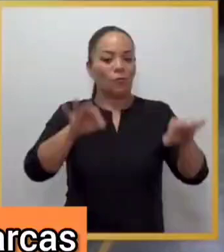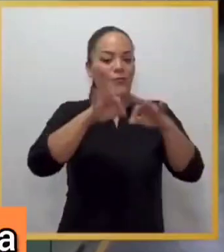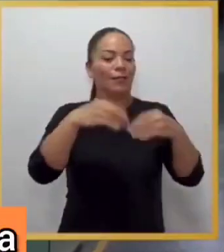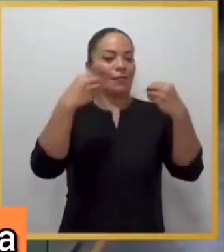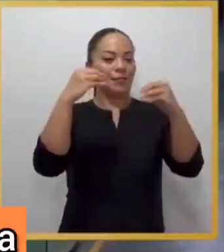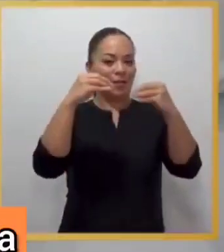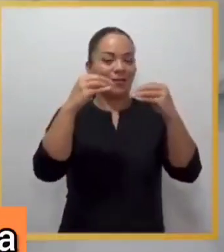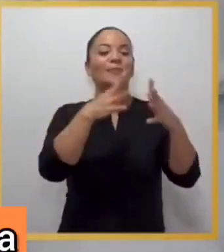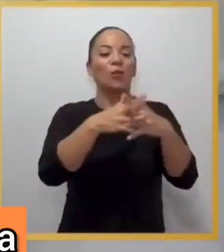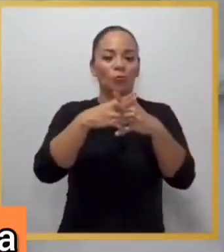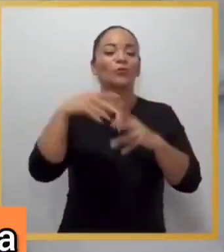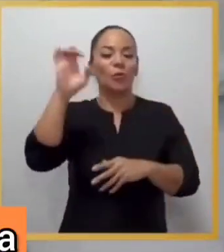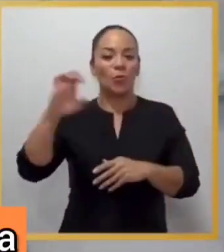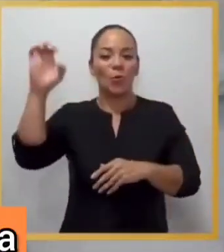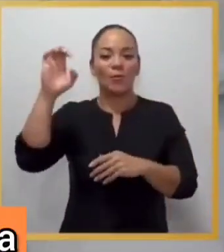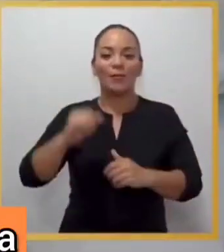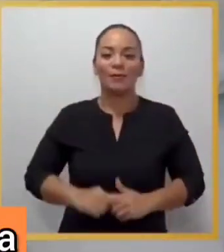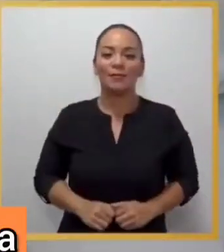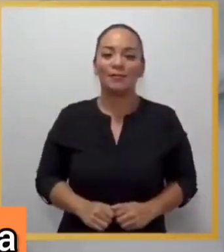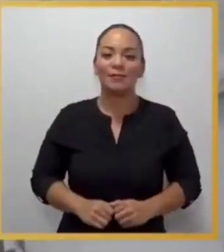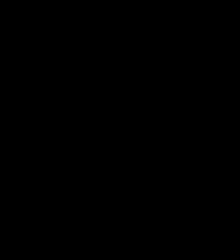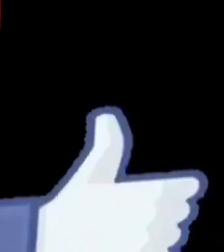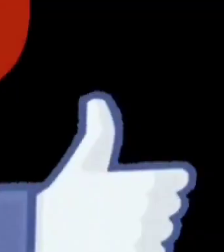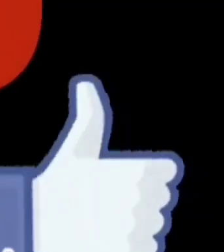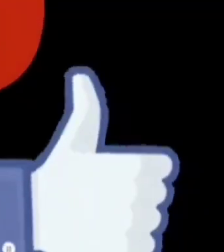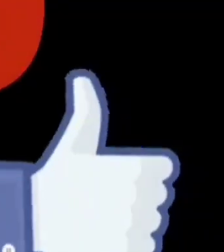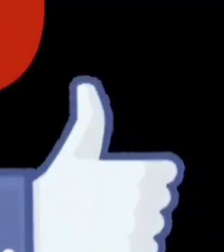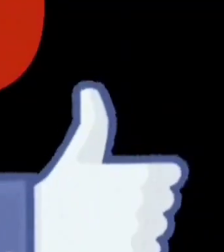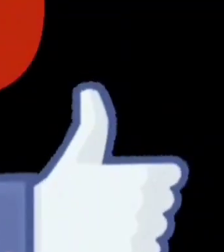marcas y tiendas de moda en Estados Unidos y Europa.